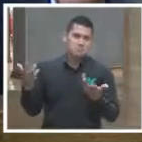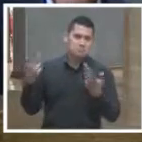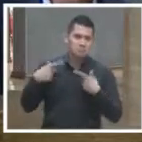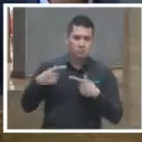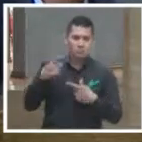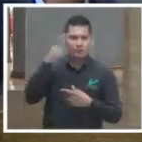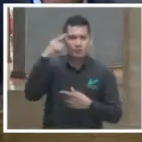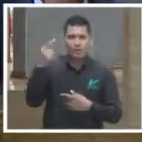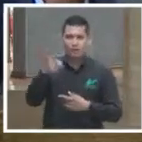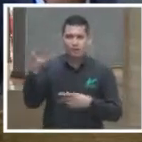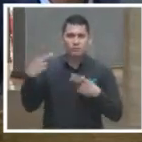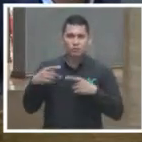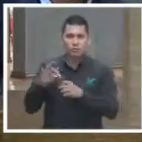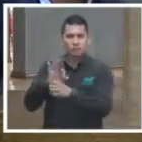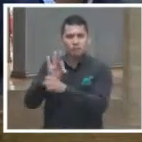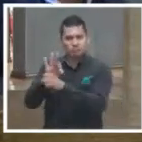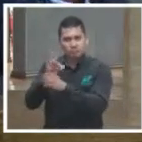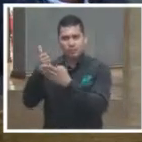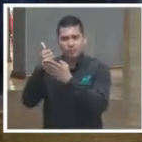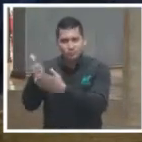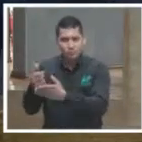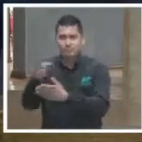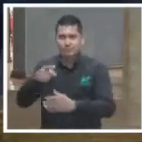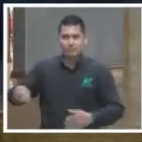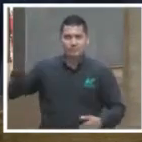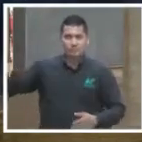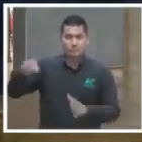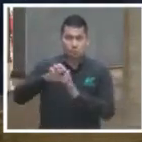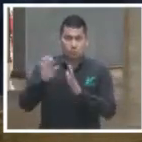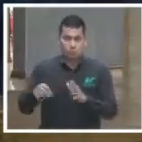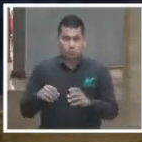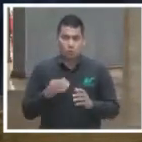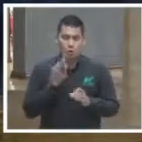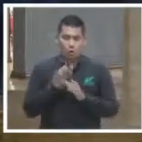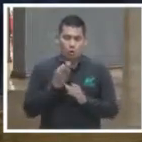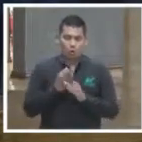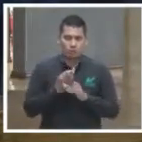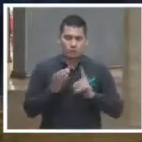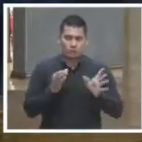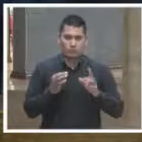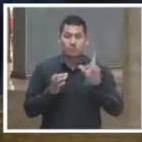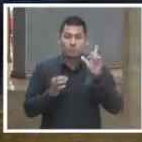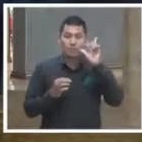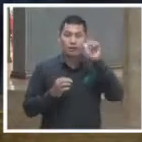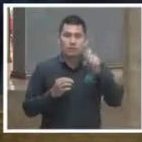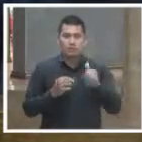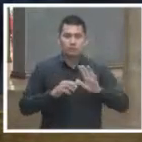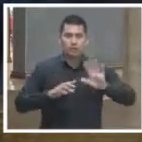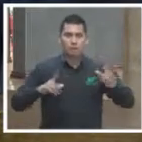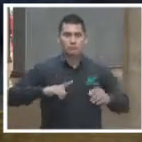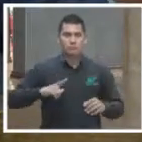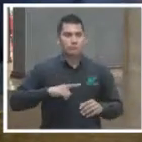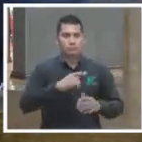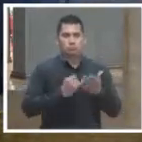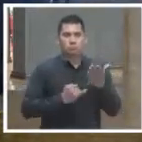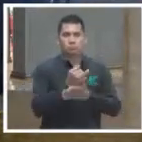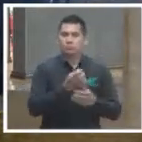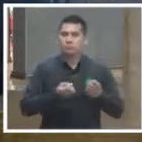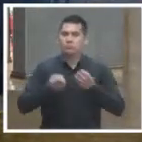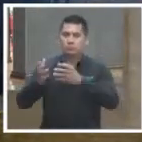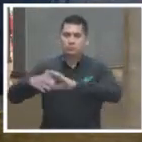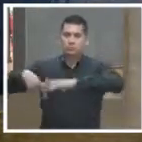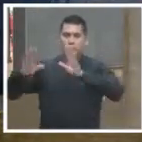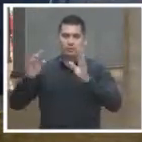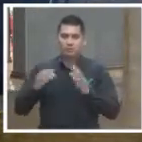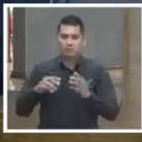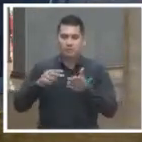para que la ciudadanía no recibiera nada más de la noche a la mañana una decisión, está firme y se le